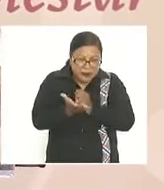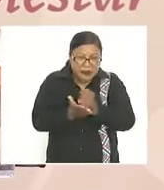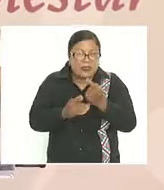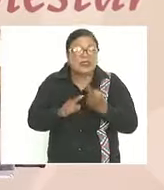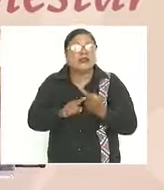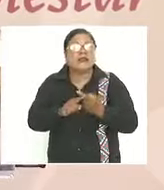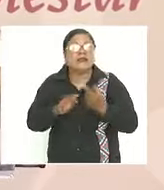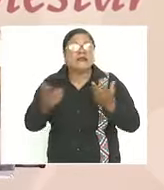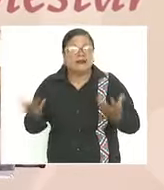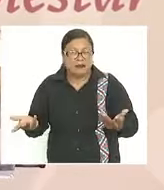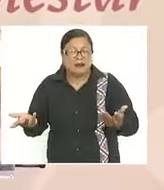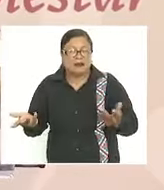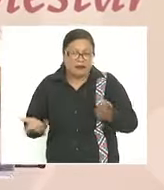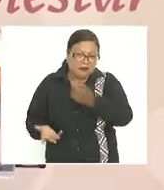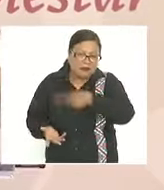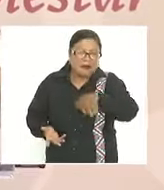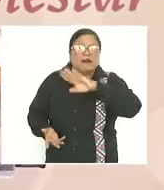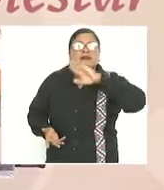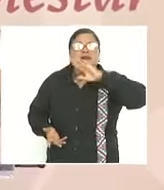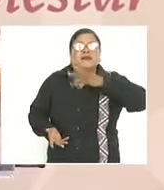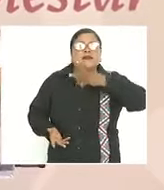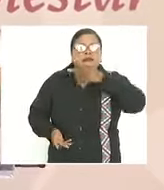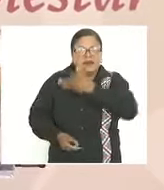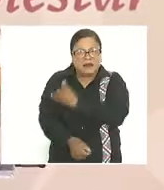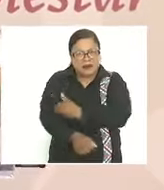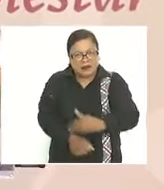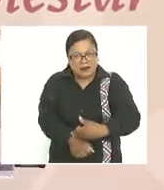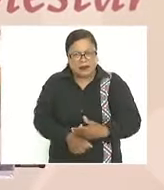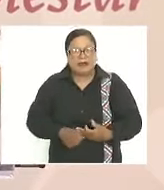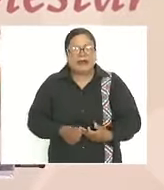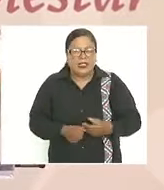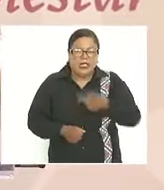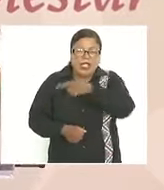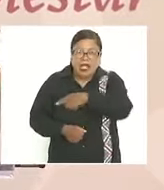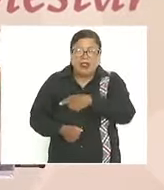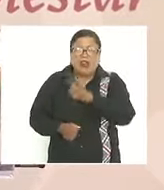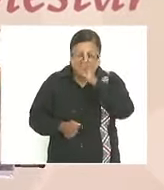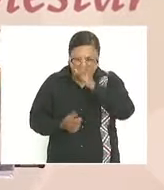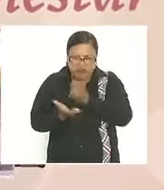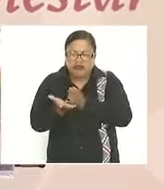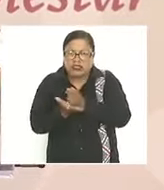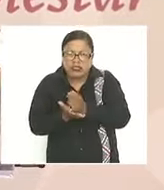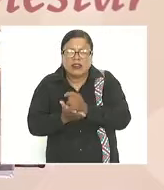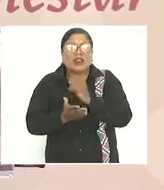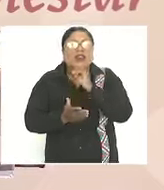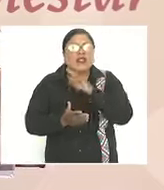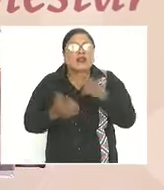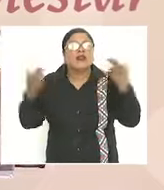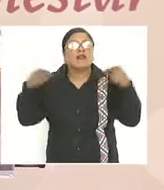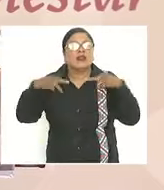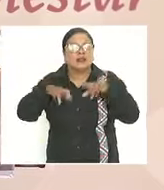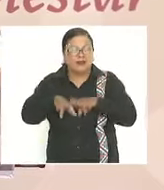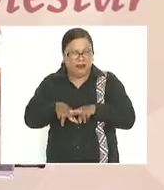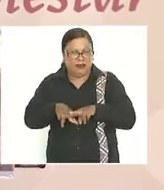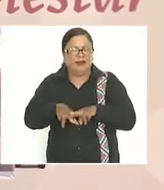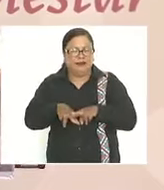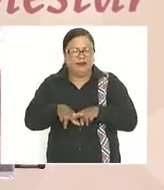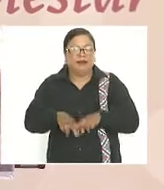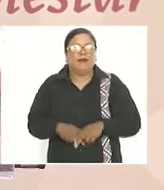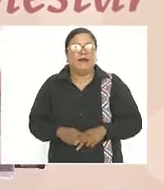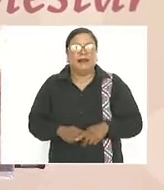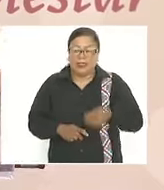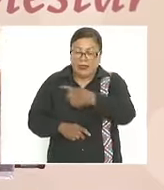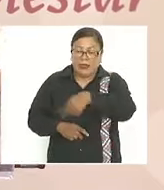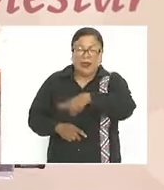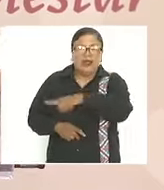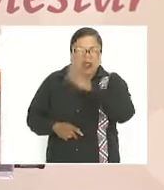de cuentas los padres de familia madres de familia y los maestros ellos